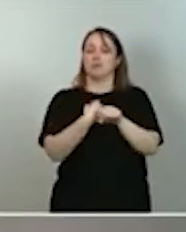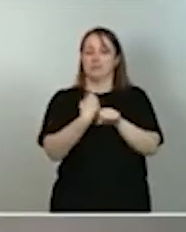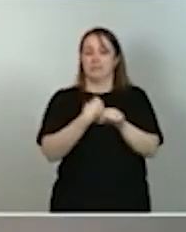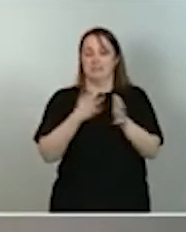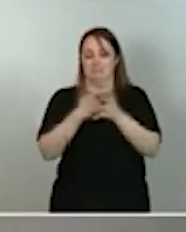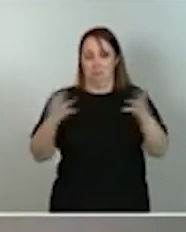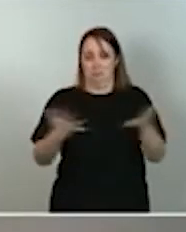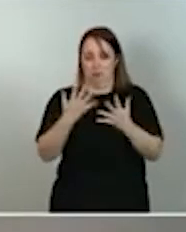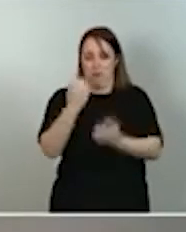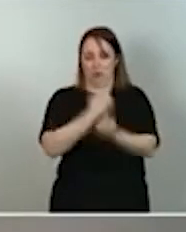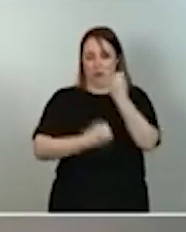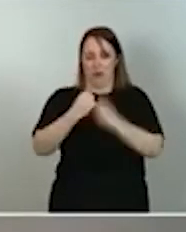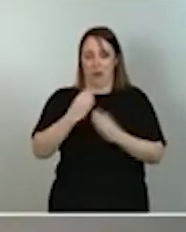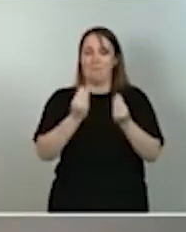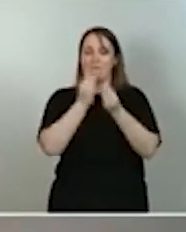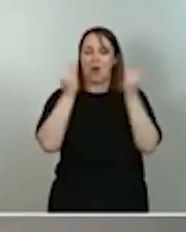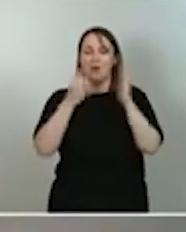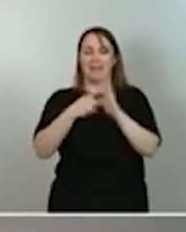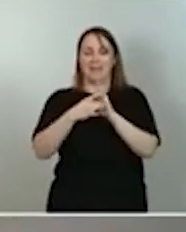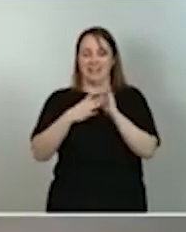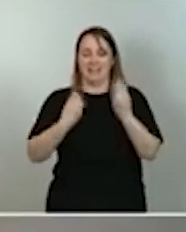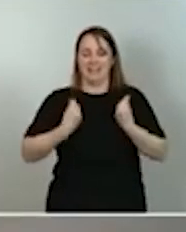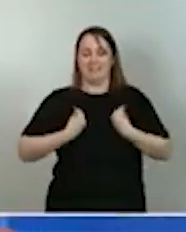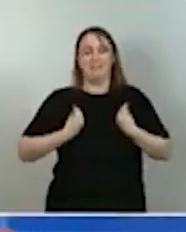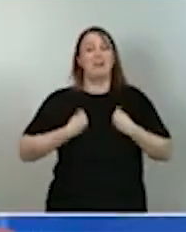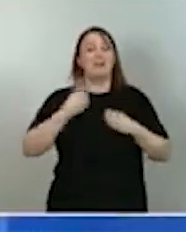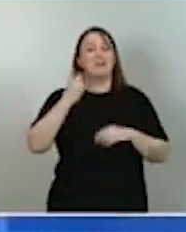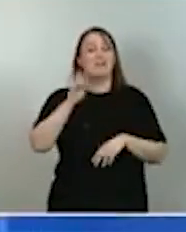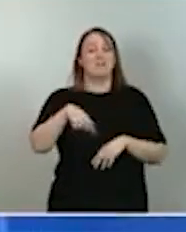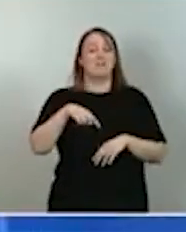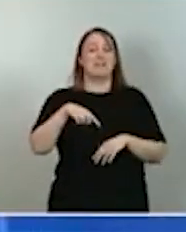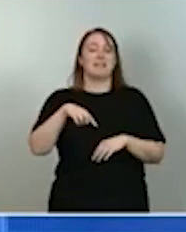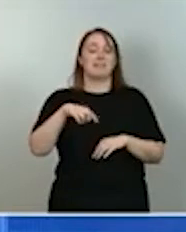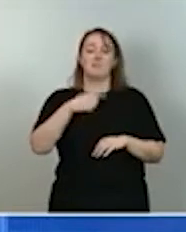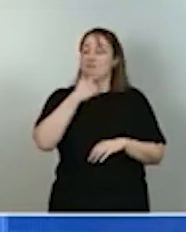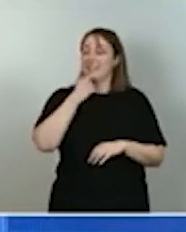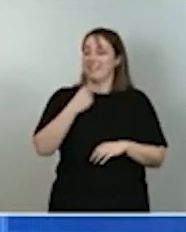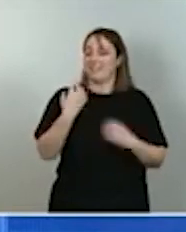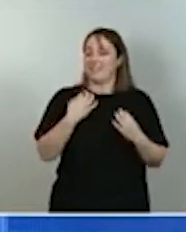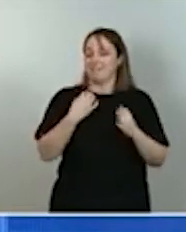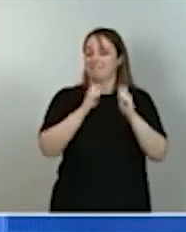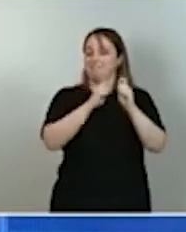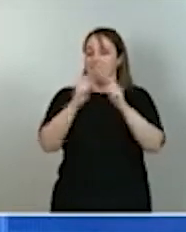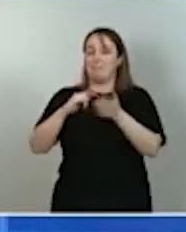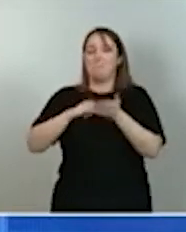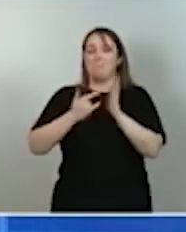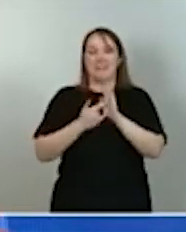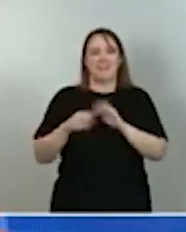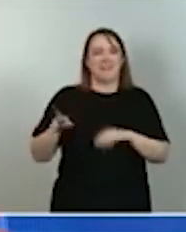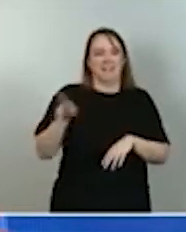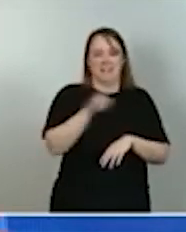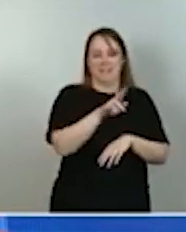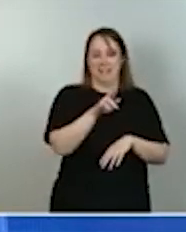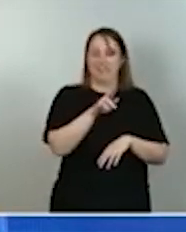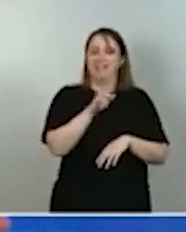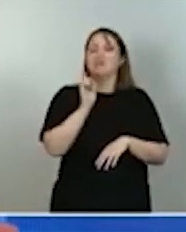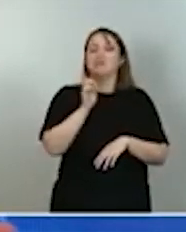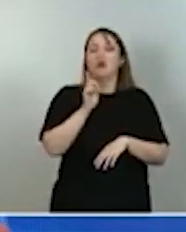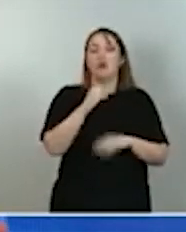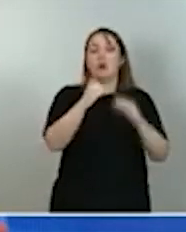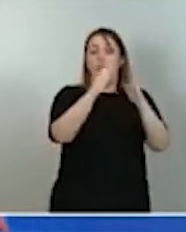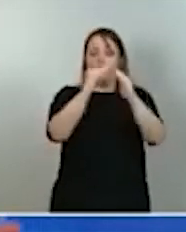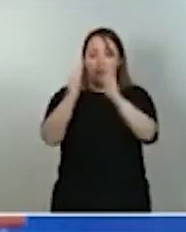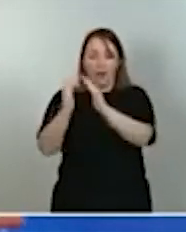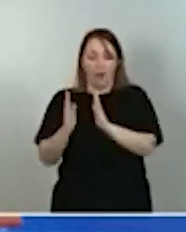mejoramos nuestra calidad de vida, facilitando la implementación de un plan de rehabilitación que mire más allá de cada hogar, de cada